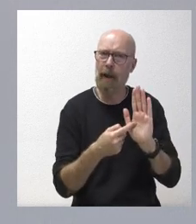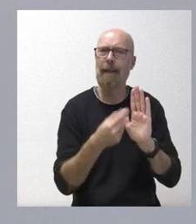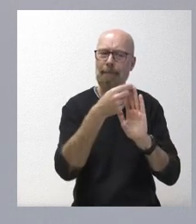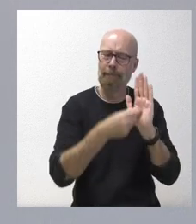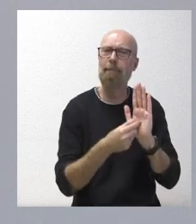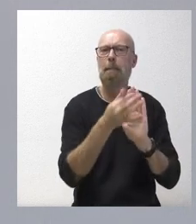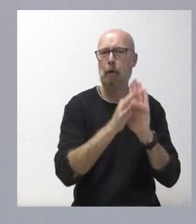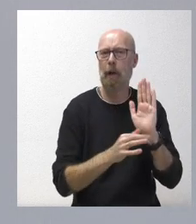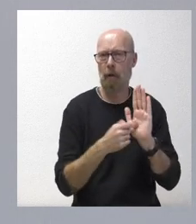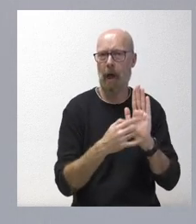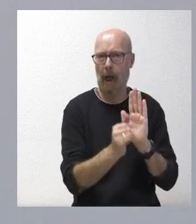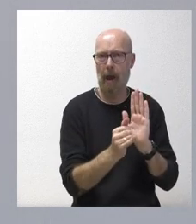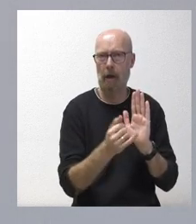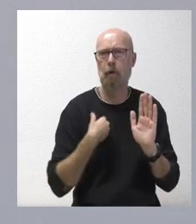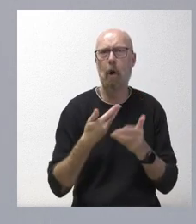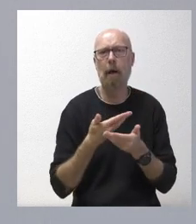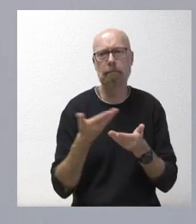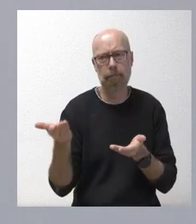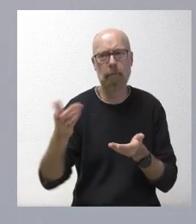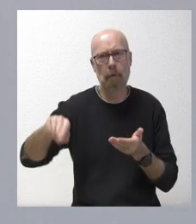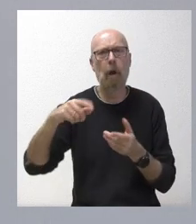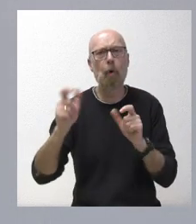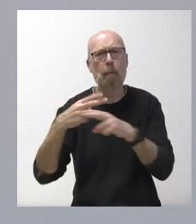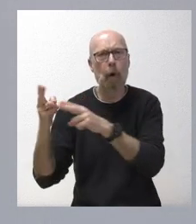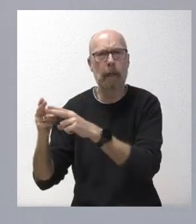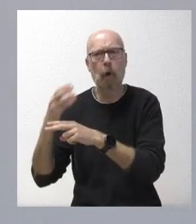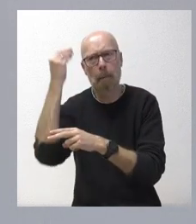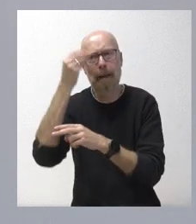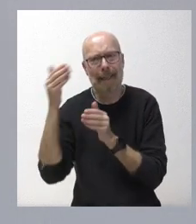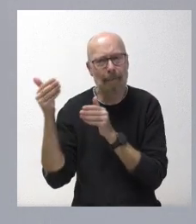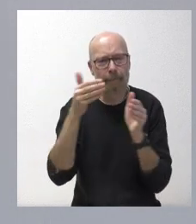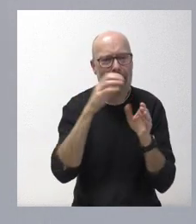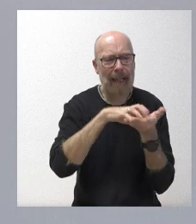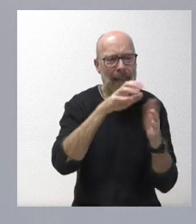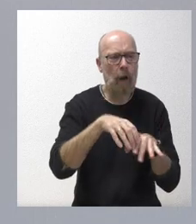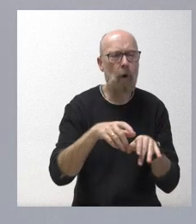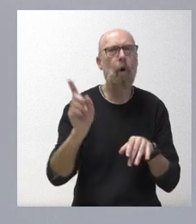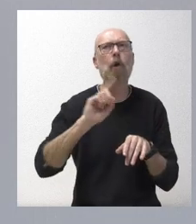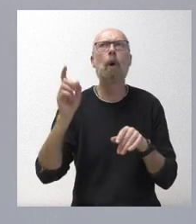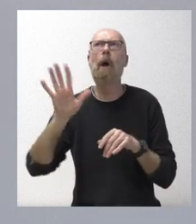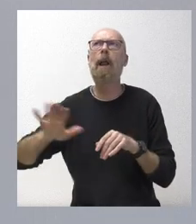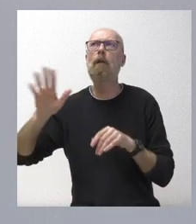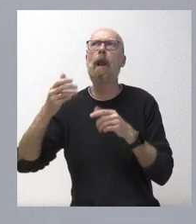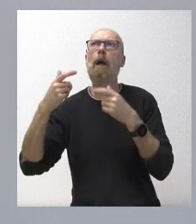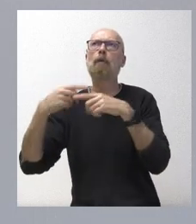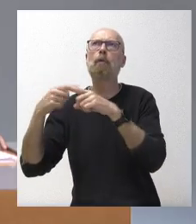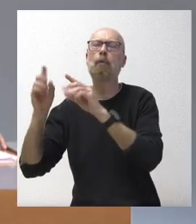piensen en Castilla y León y no en lo que le puede venir bien a los líderes nacionales de sus respectivos partidos políticos.